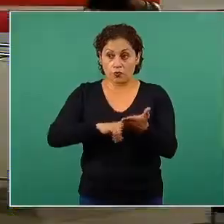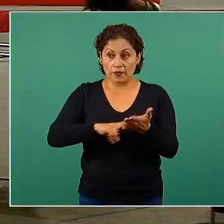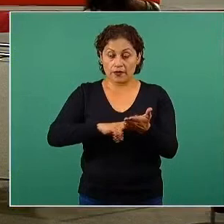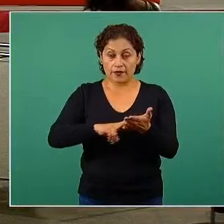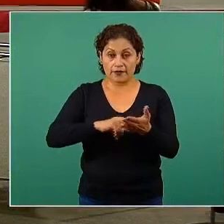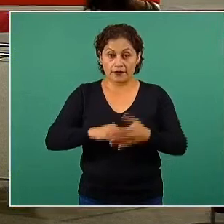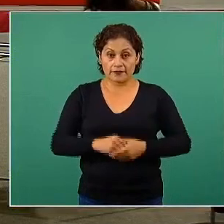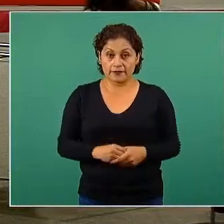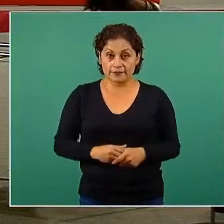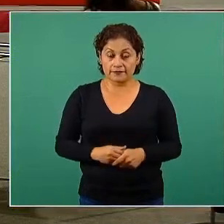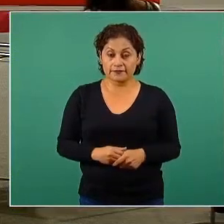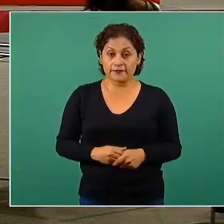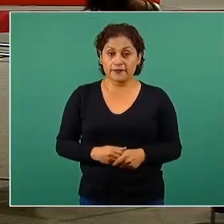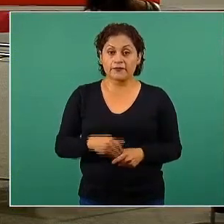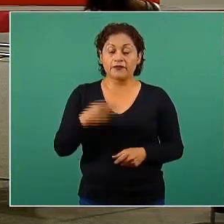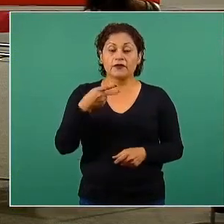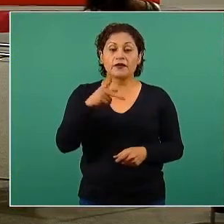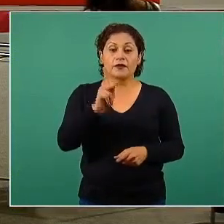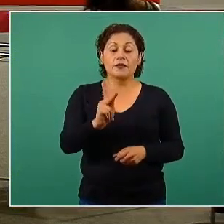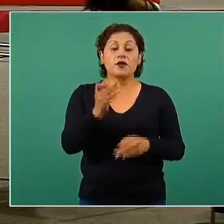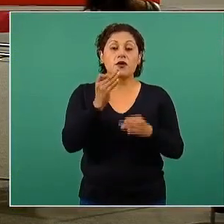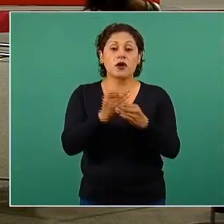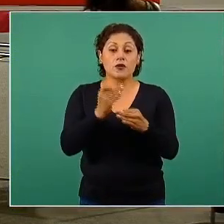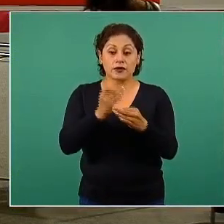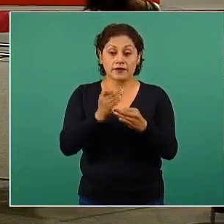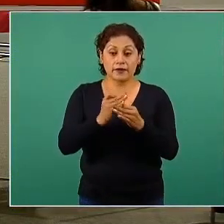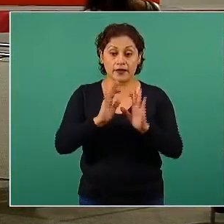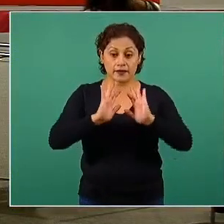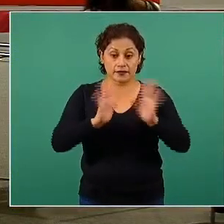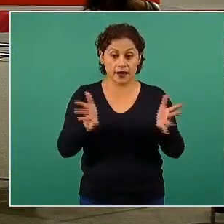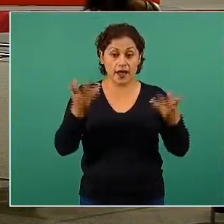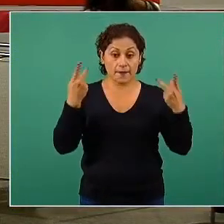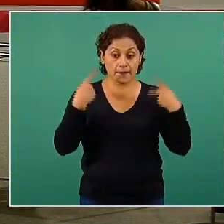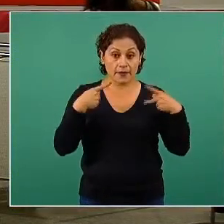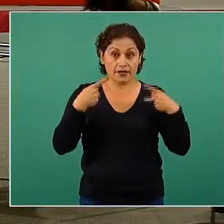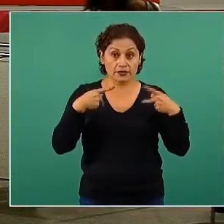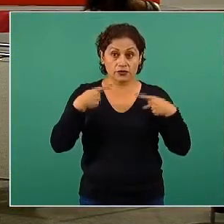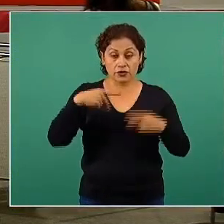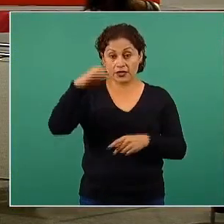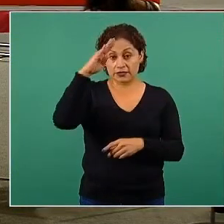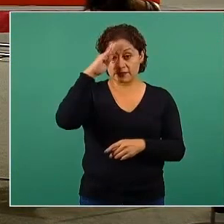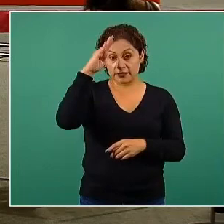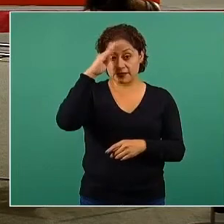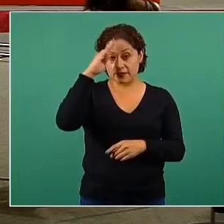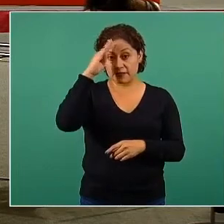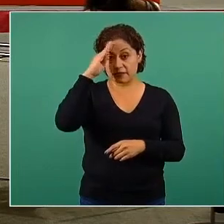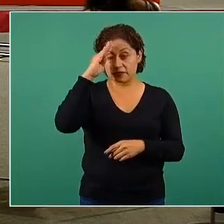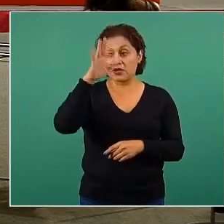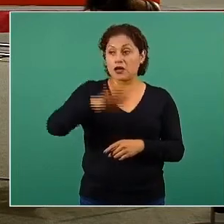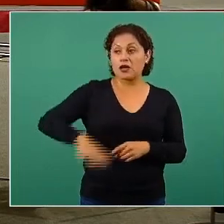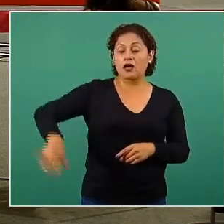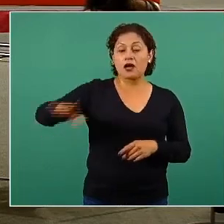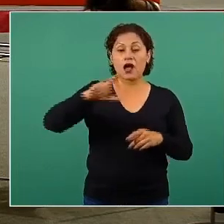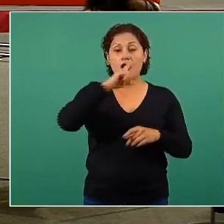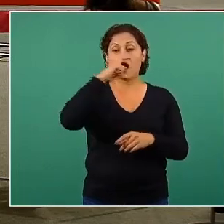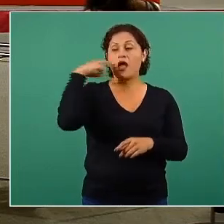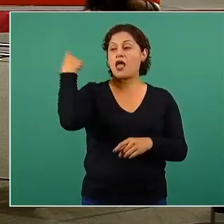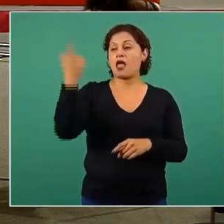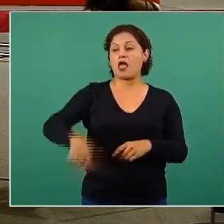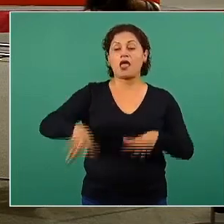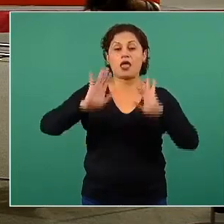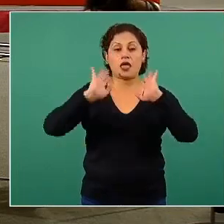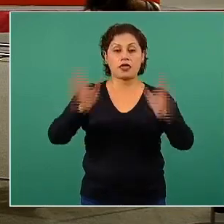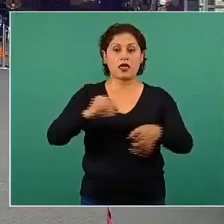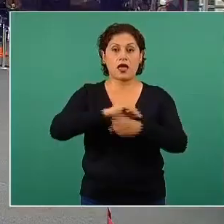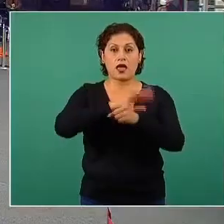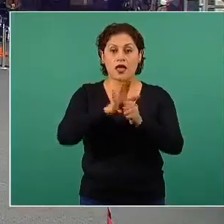prácticamente toda la gente ya está saliendo sin cubrebocas, ya prácticamente para ellos ya terminó la pandemia. El exhorto,